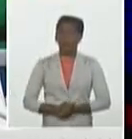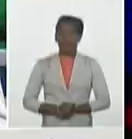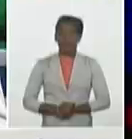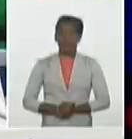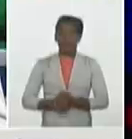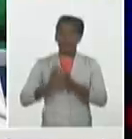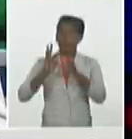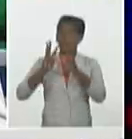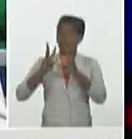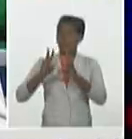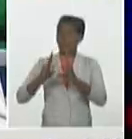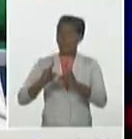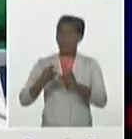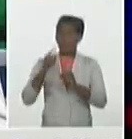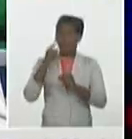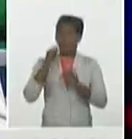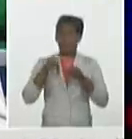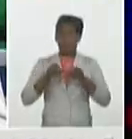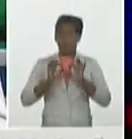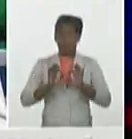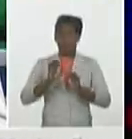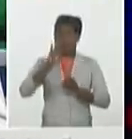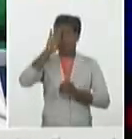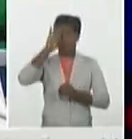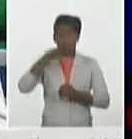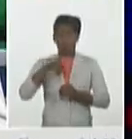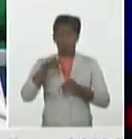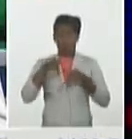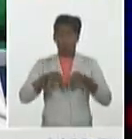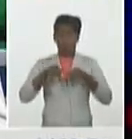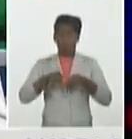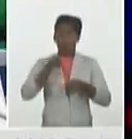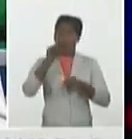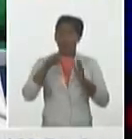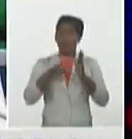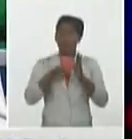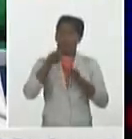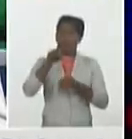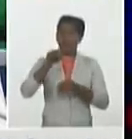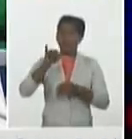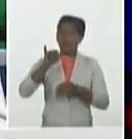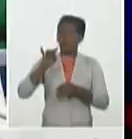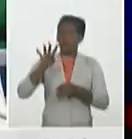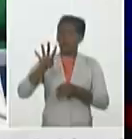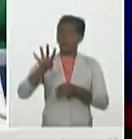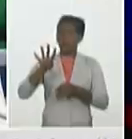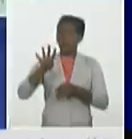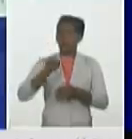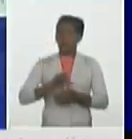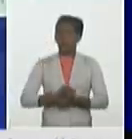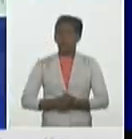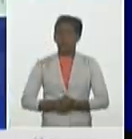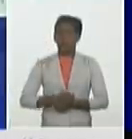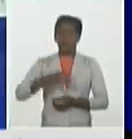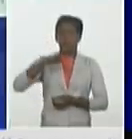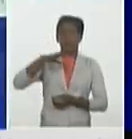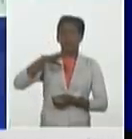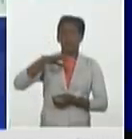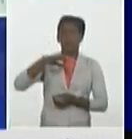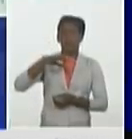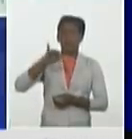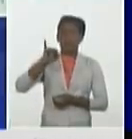confirmados 1.164 Pinar de Río con 62 ayer